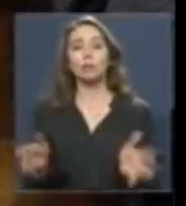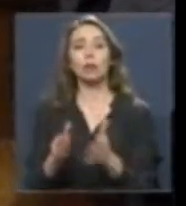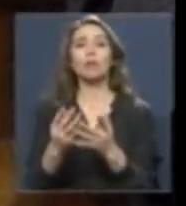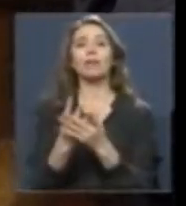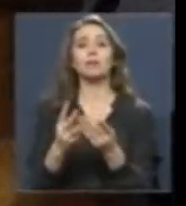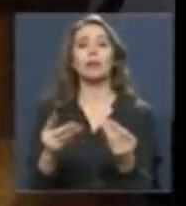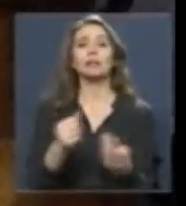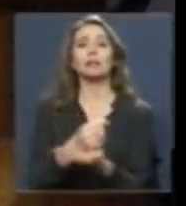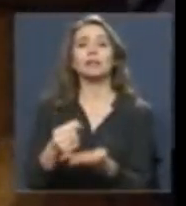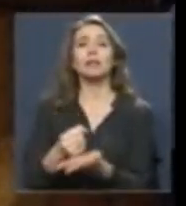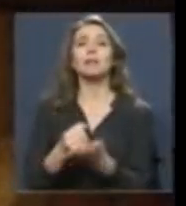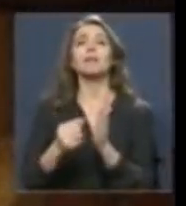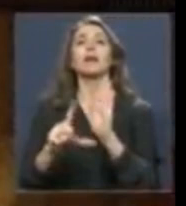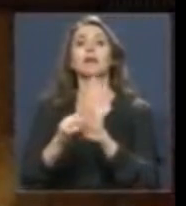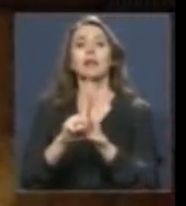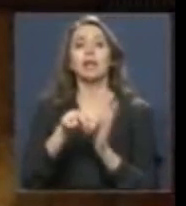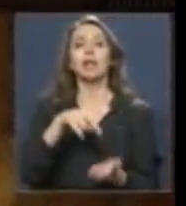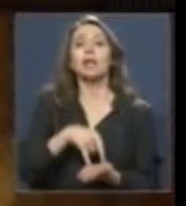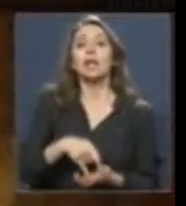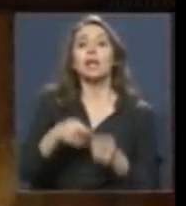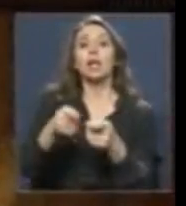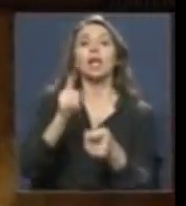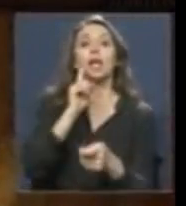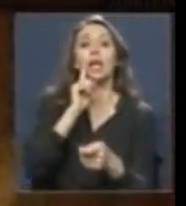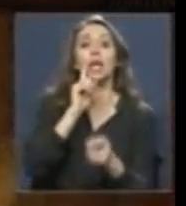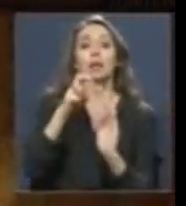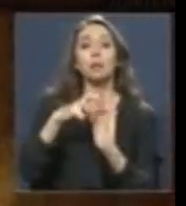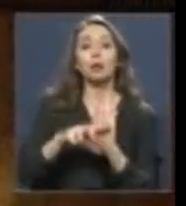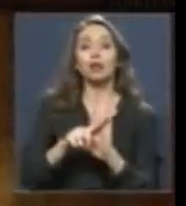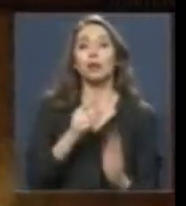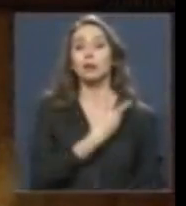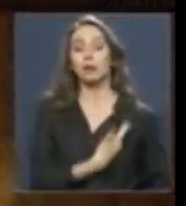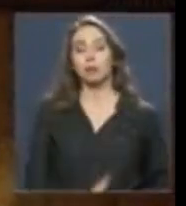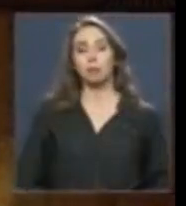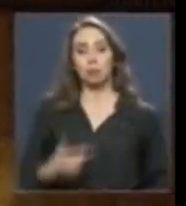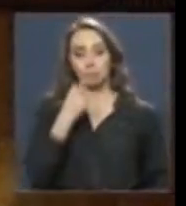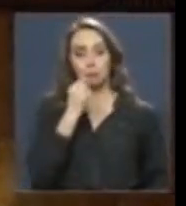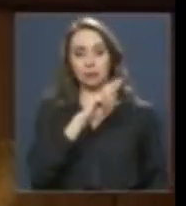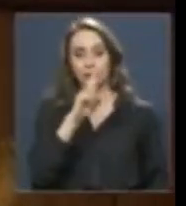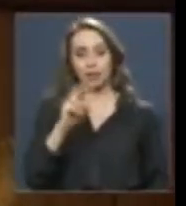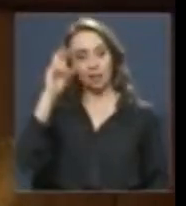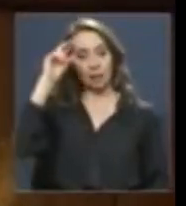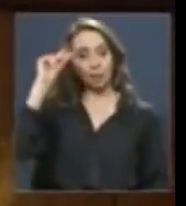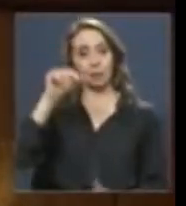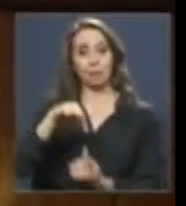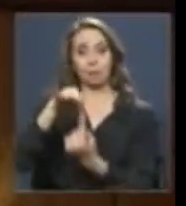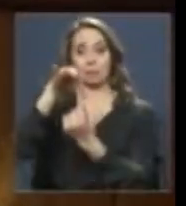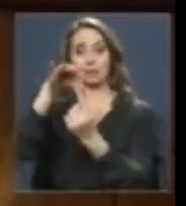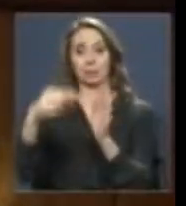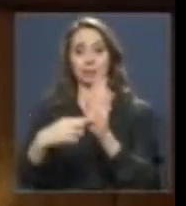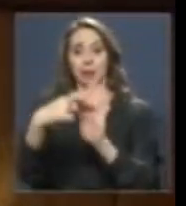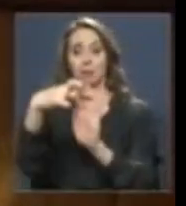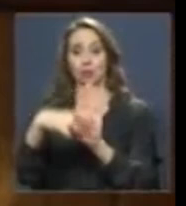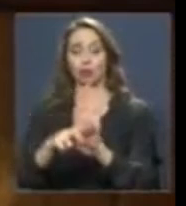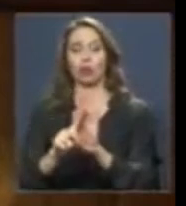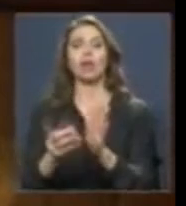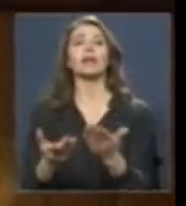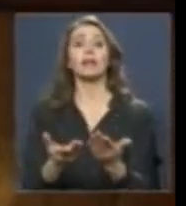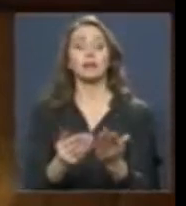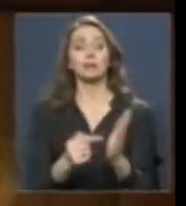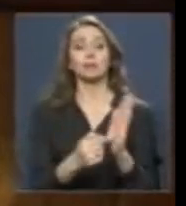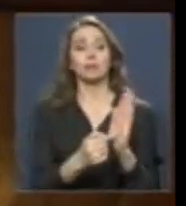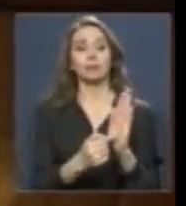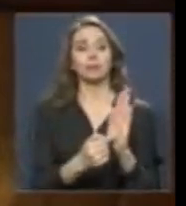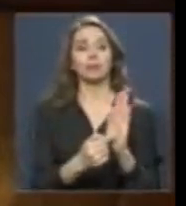legislativa, iniciado en mensaje de su excelencia al presidente de la República. La idea matriz o fundamental de esta iniciativa consiste en dotar